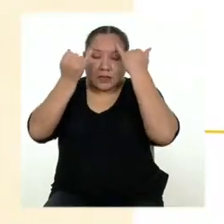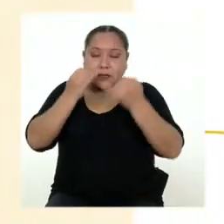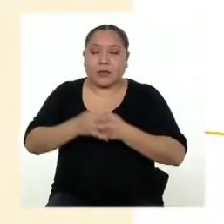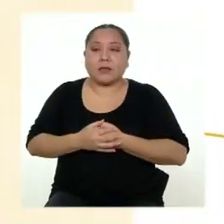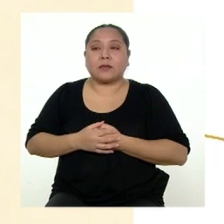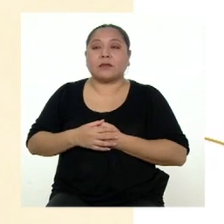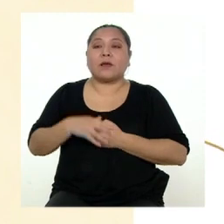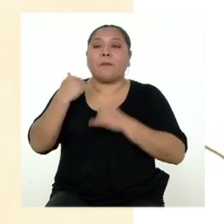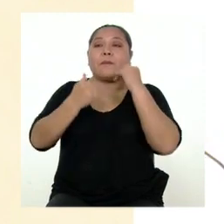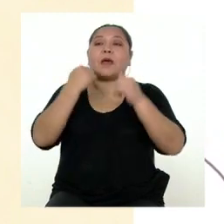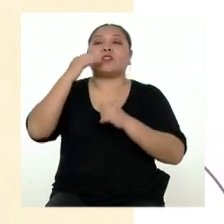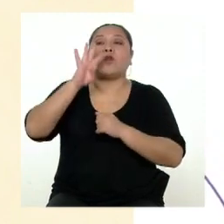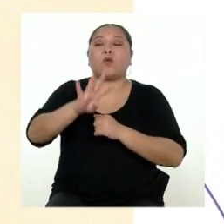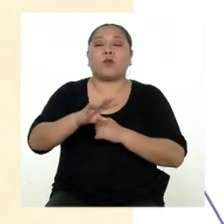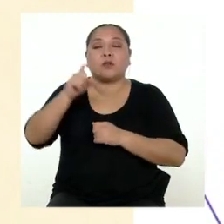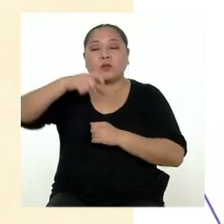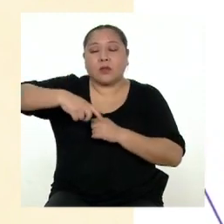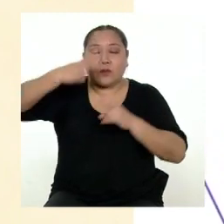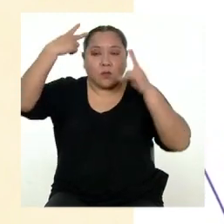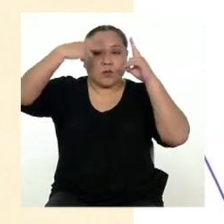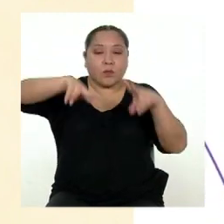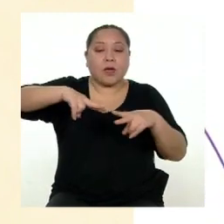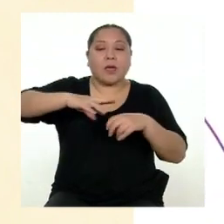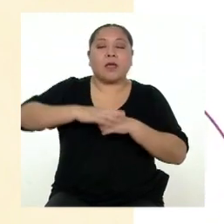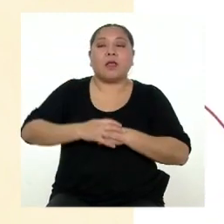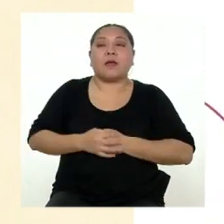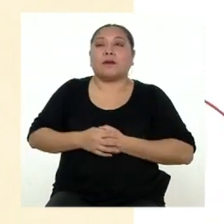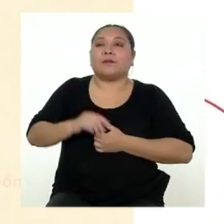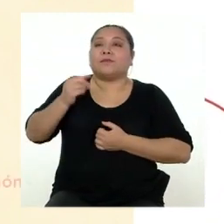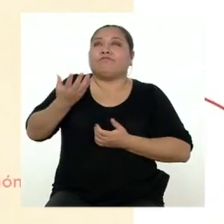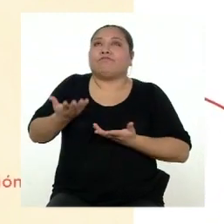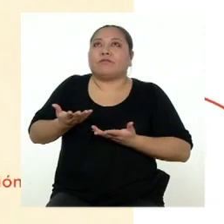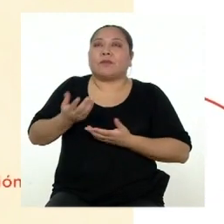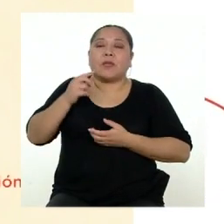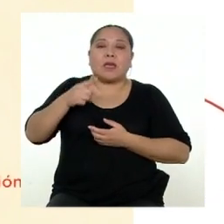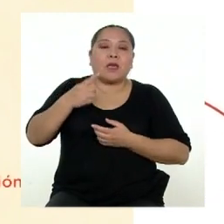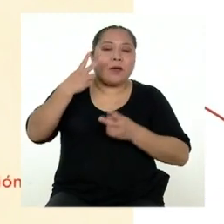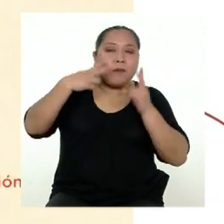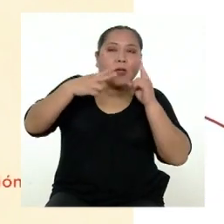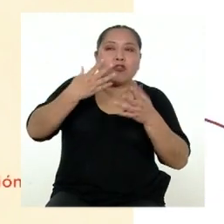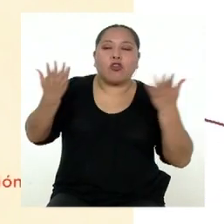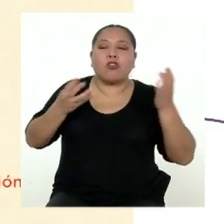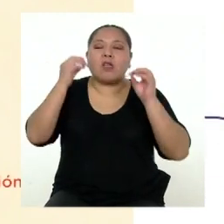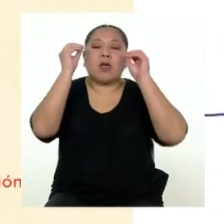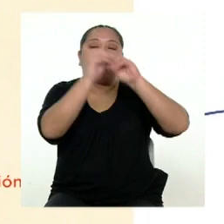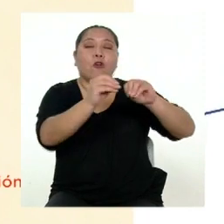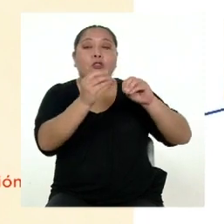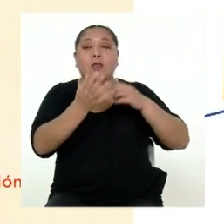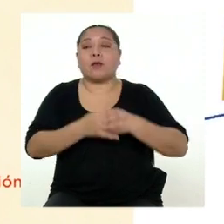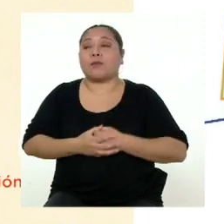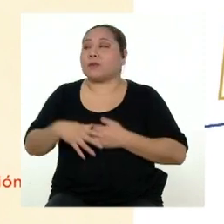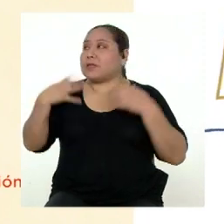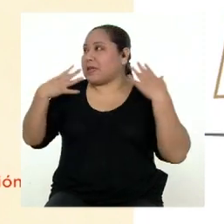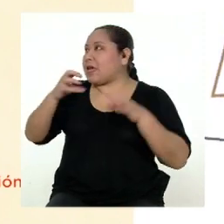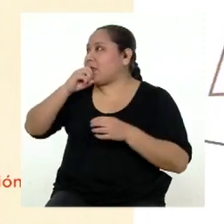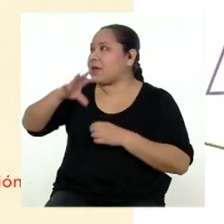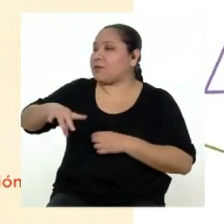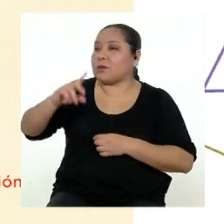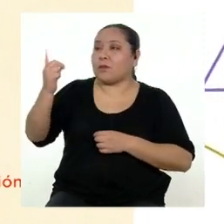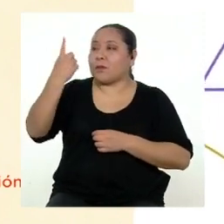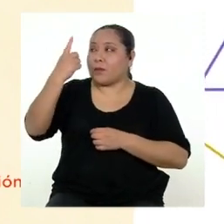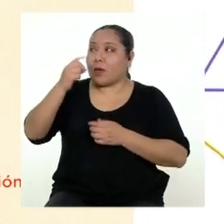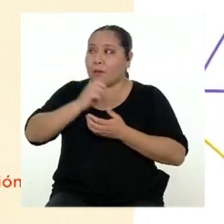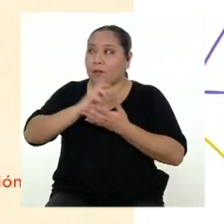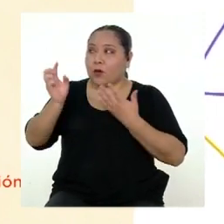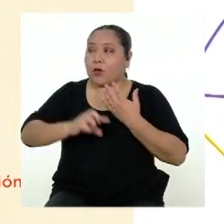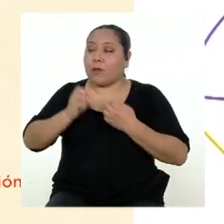En el paso cuatro tenemos que visualizar la logística de nuestra infografía y definir. ¿Dónde la publicaremos? Ya definimos desde el primer